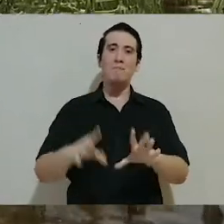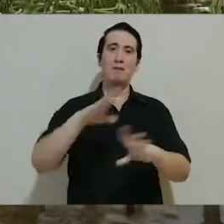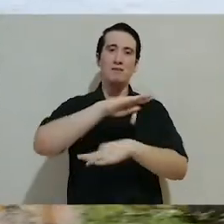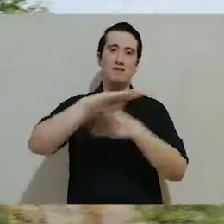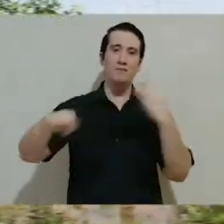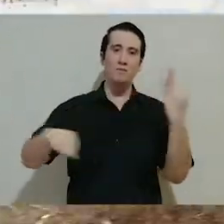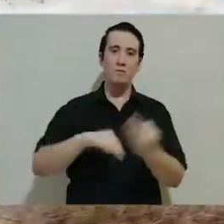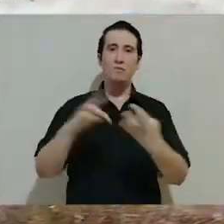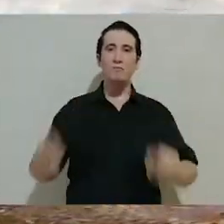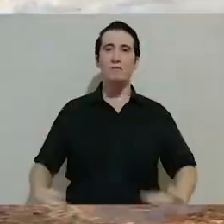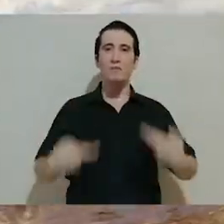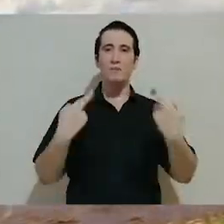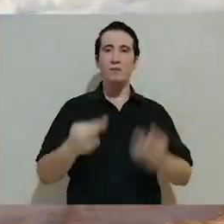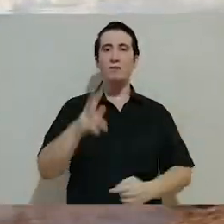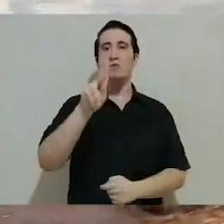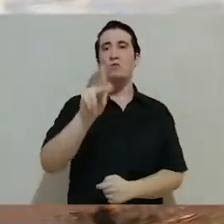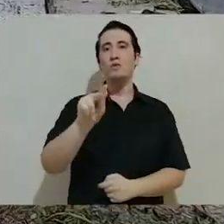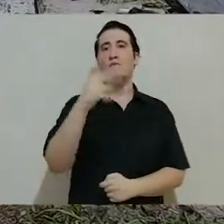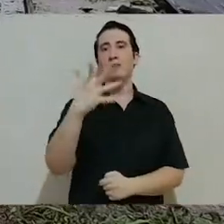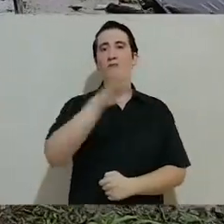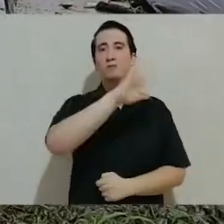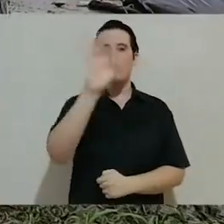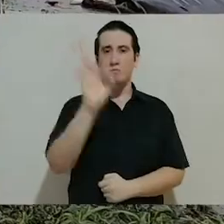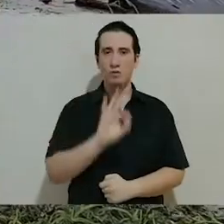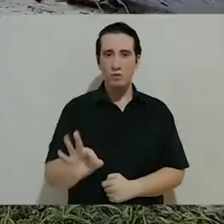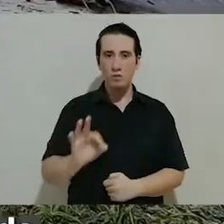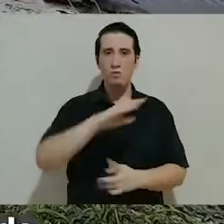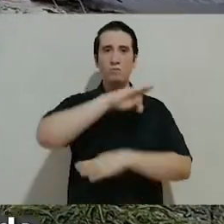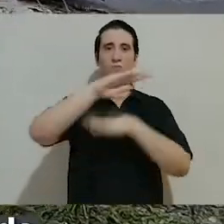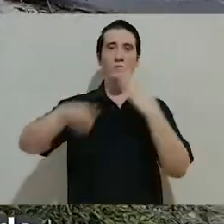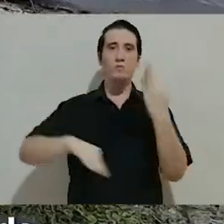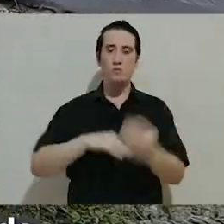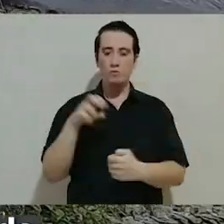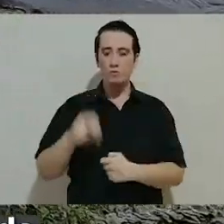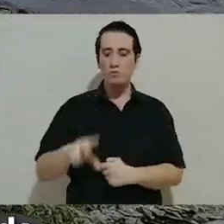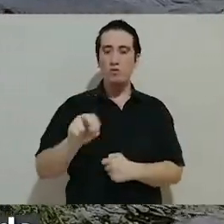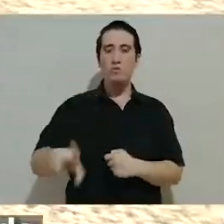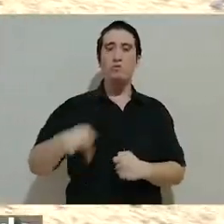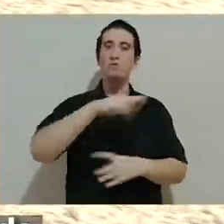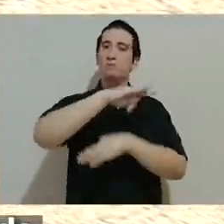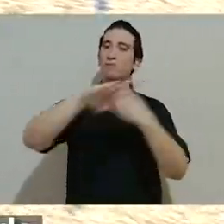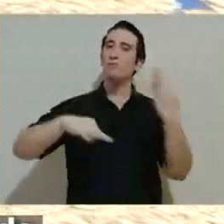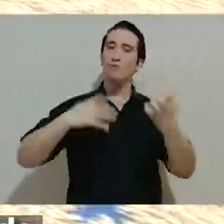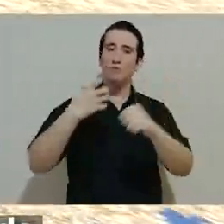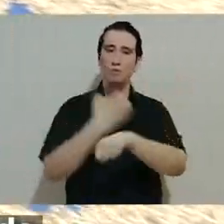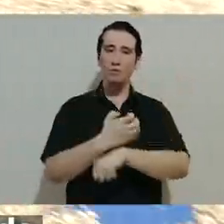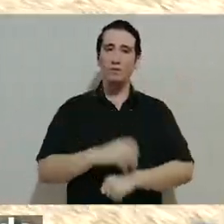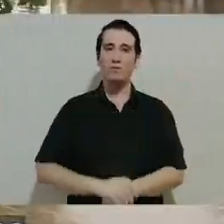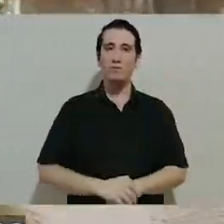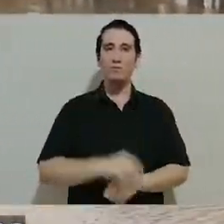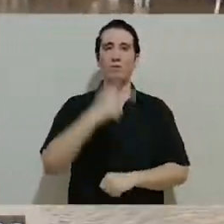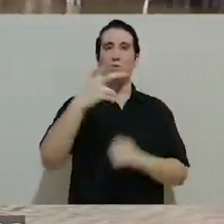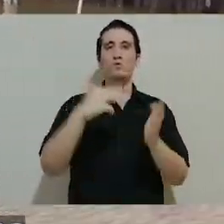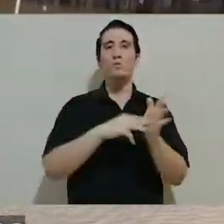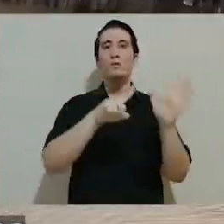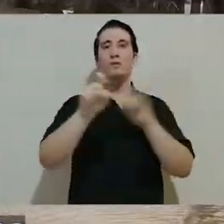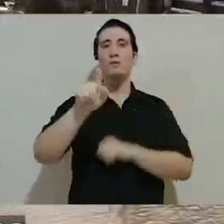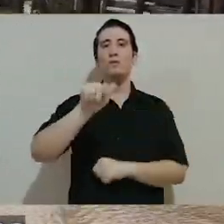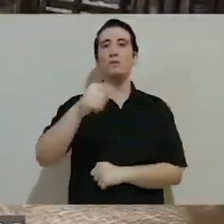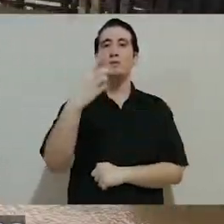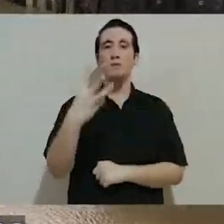pérdida total y que representan el 85% del total de los cultivos de todo el estado. 8 mil